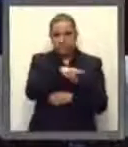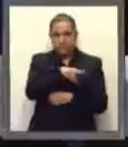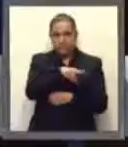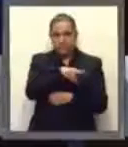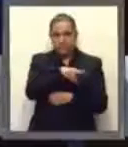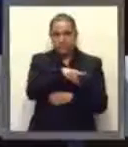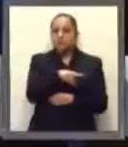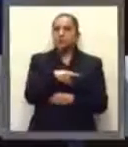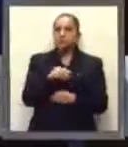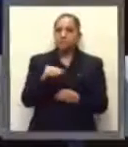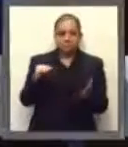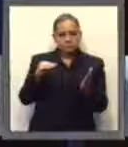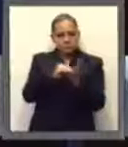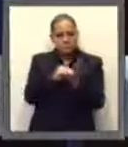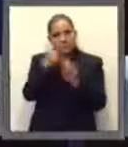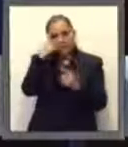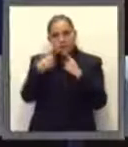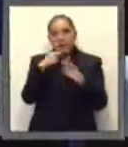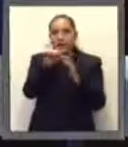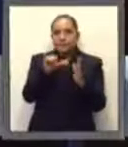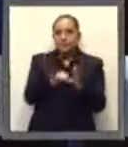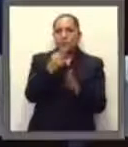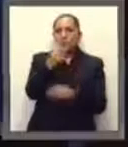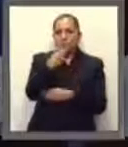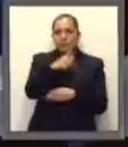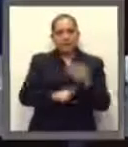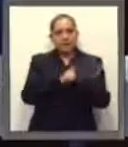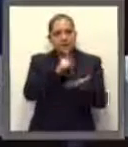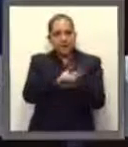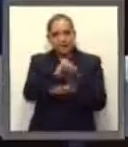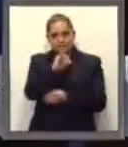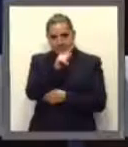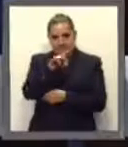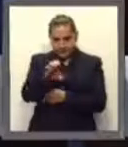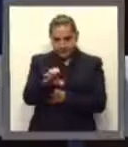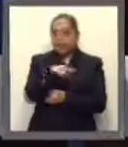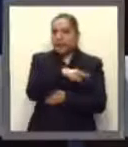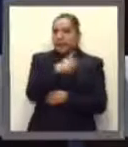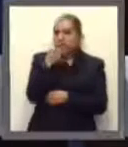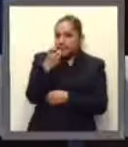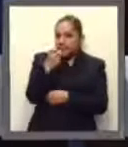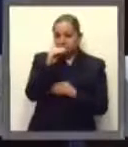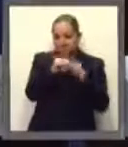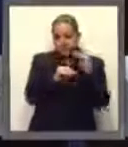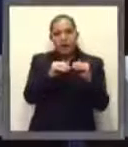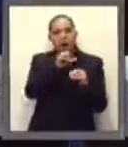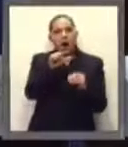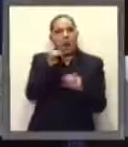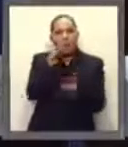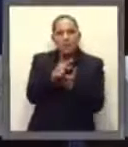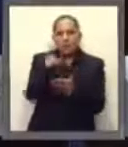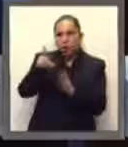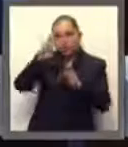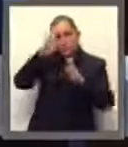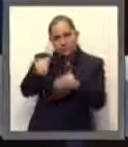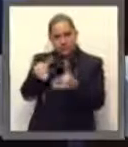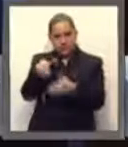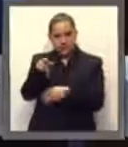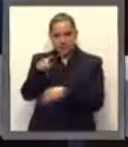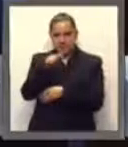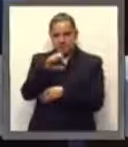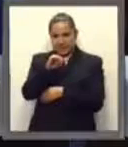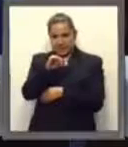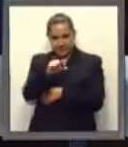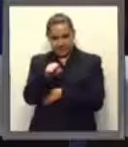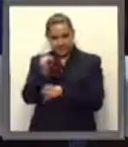decreto por el que se reformó el artículo 25 de la ley del liste, mismo que recogiera solo una de las tesis jurisprudenciales promovidas por